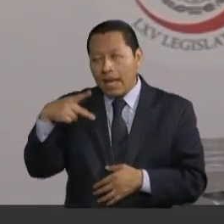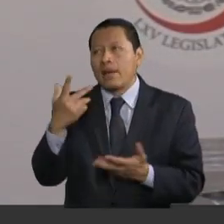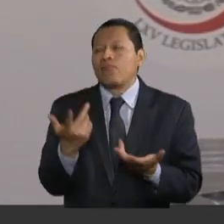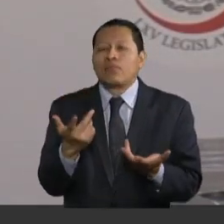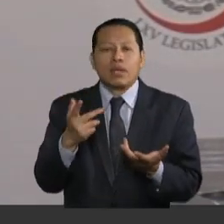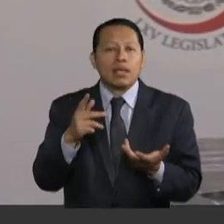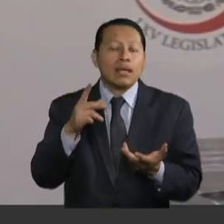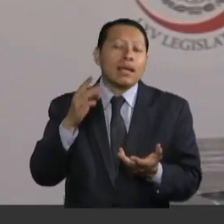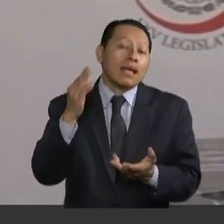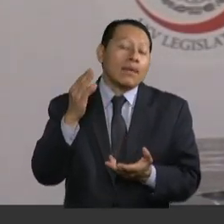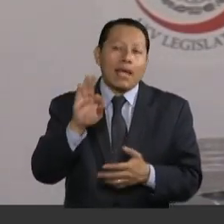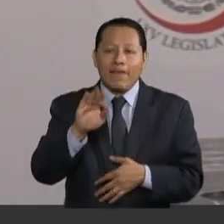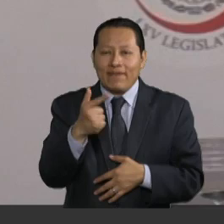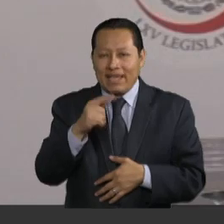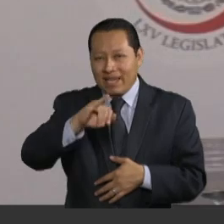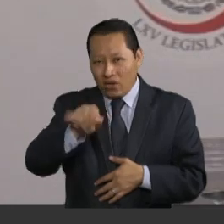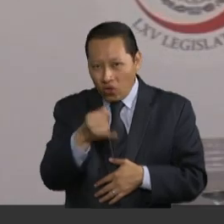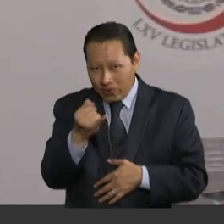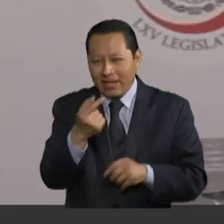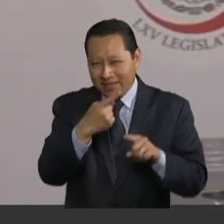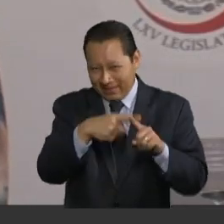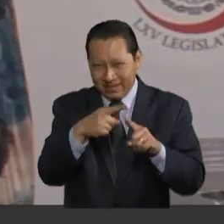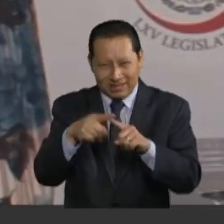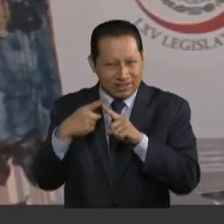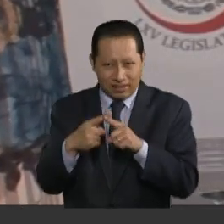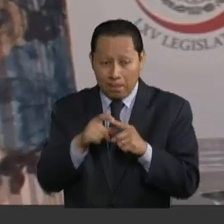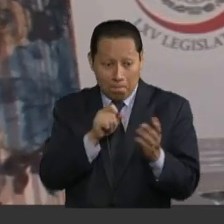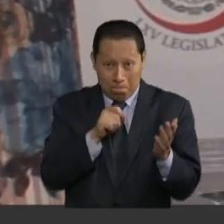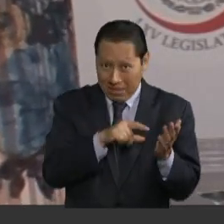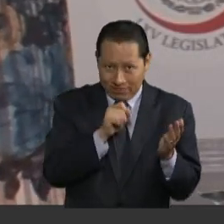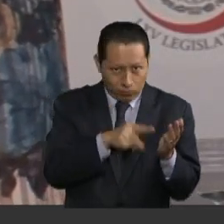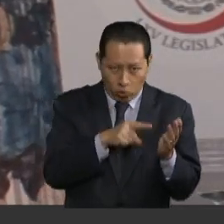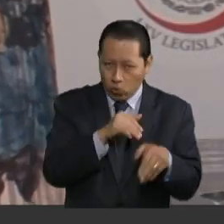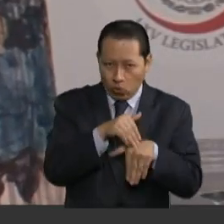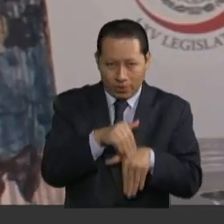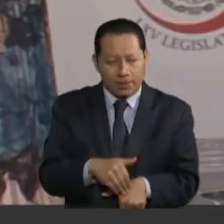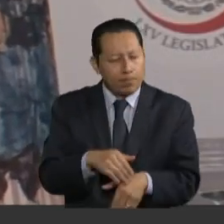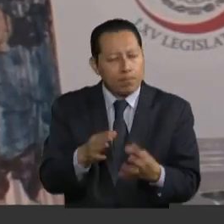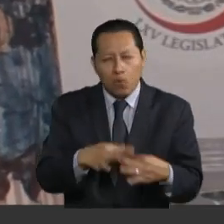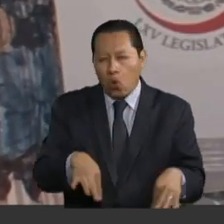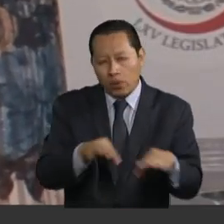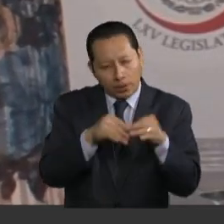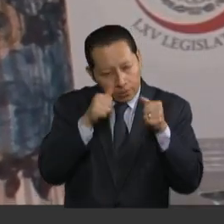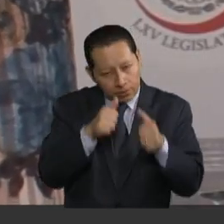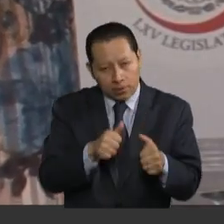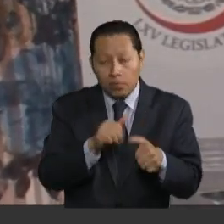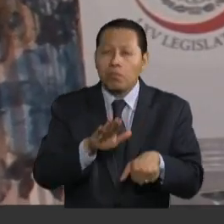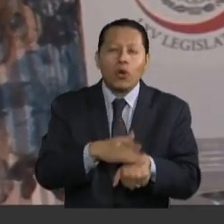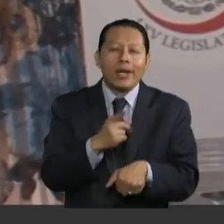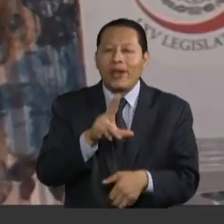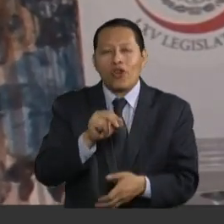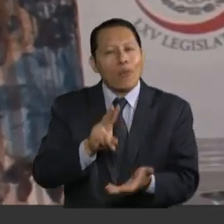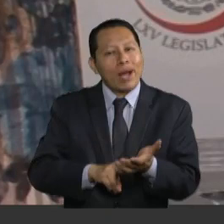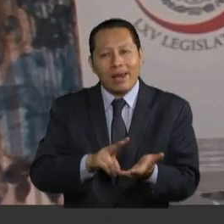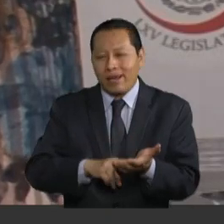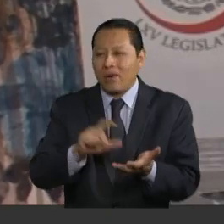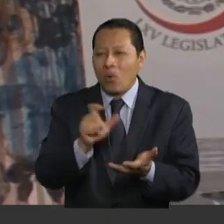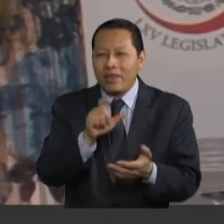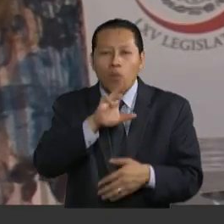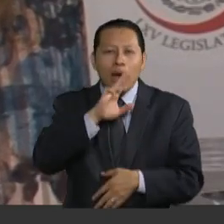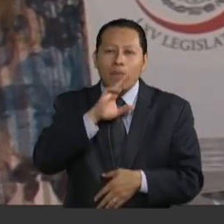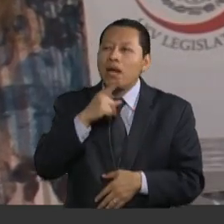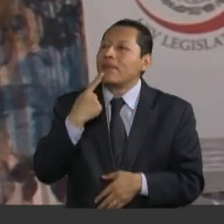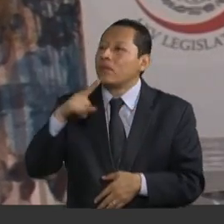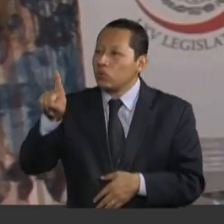fiscalías tendrán que trabajar con estas reformas. No se vale que cuando las madres se acercan a intentar denunciar violencia